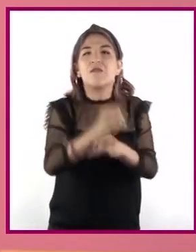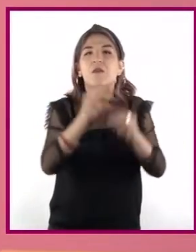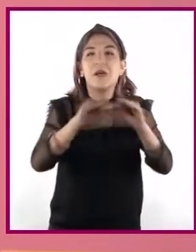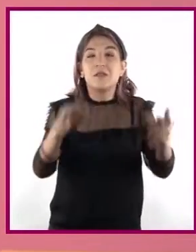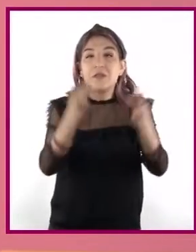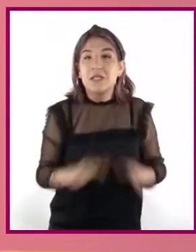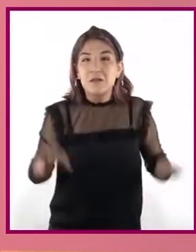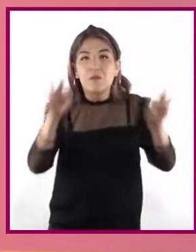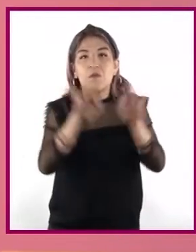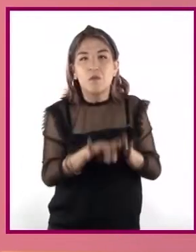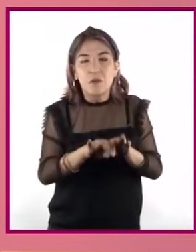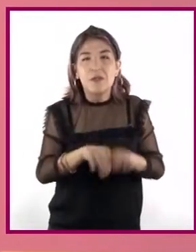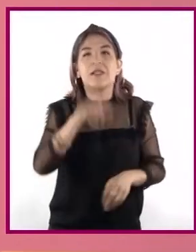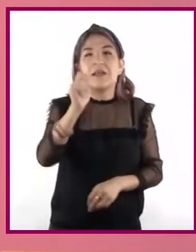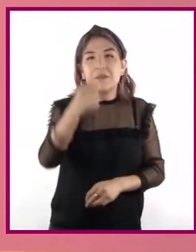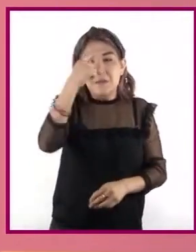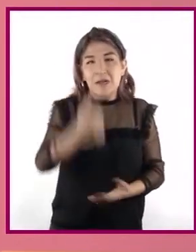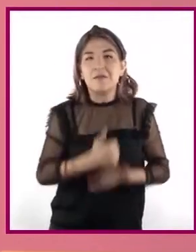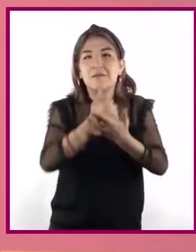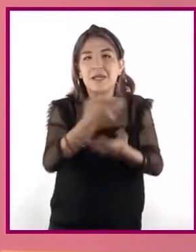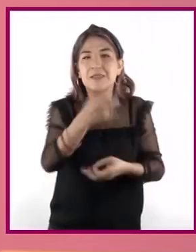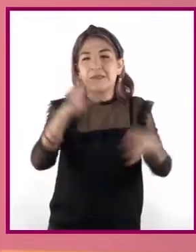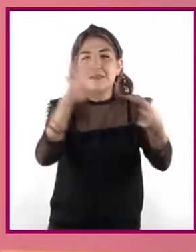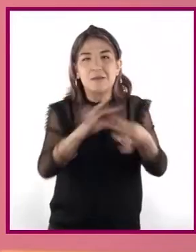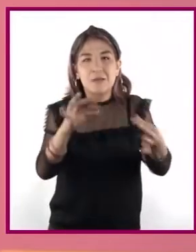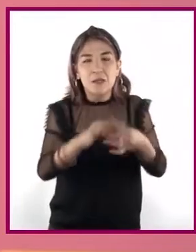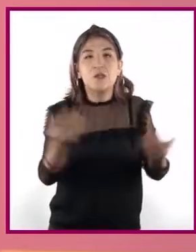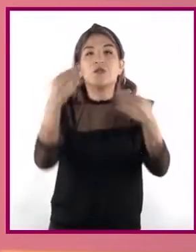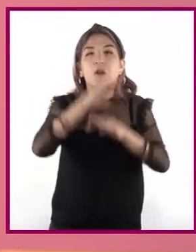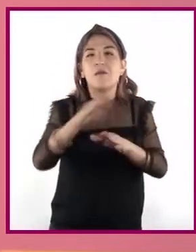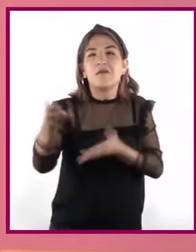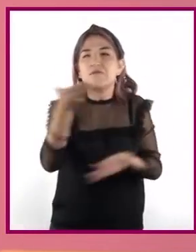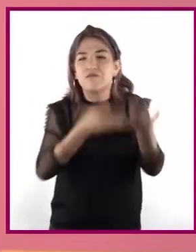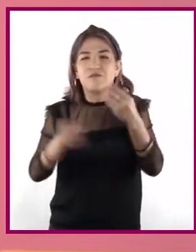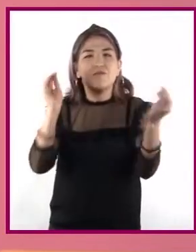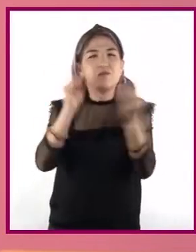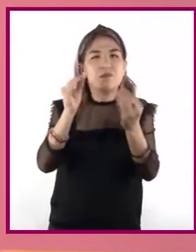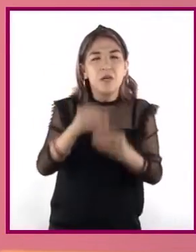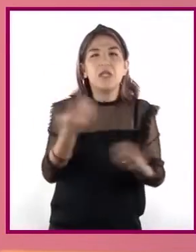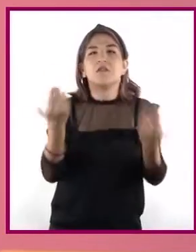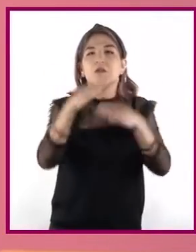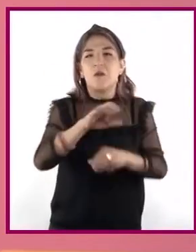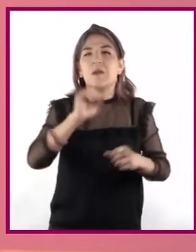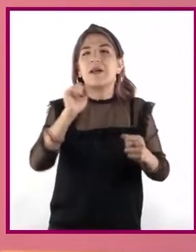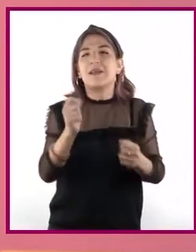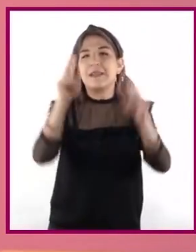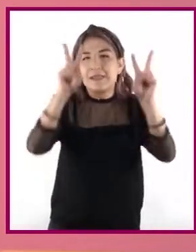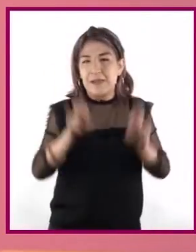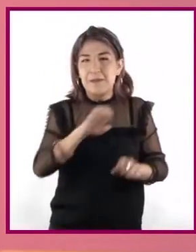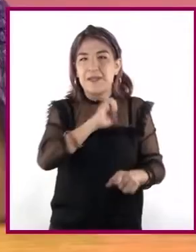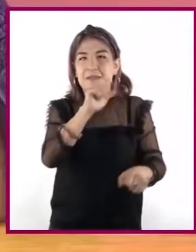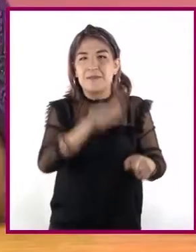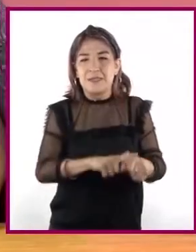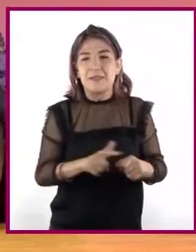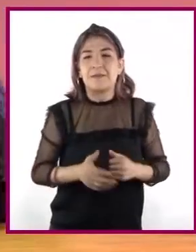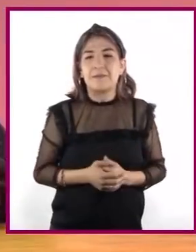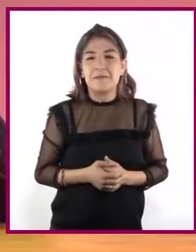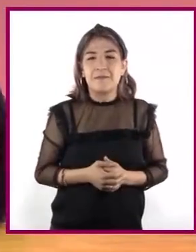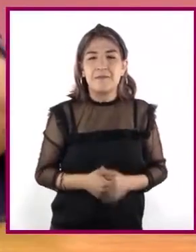apoyar en la construcción de la argumentación al discutir o escribir acerca de un tema específico.